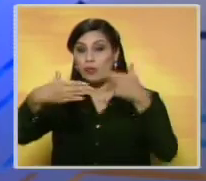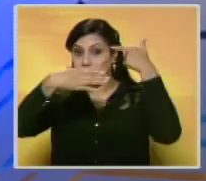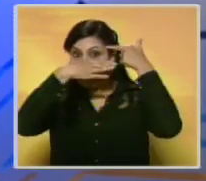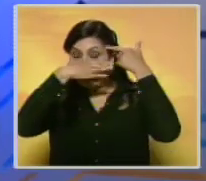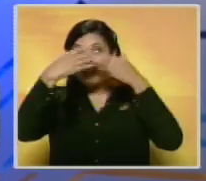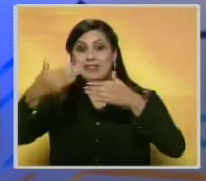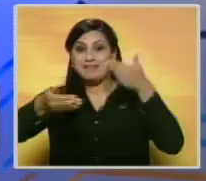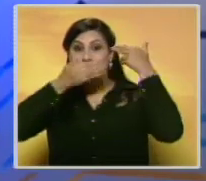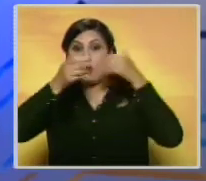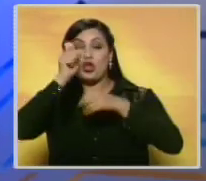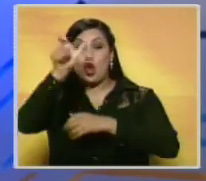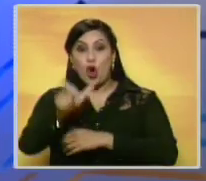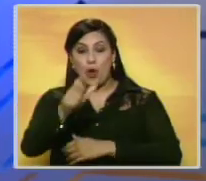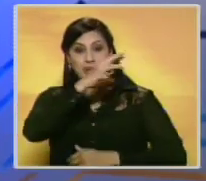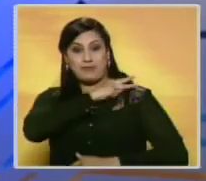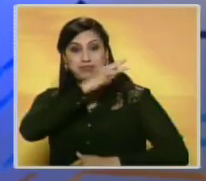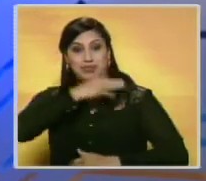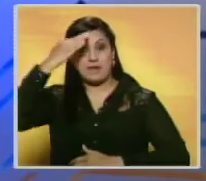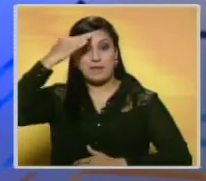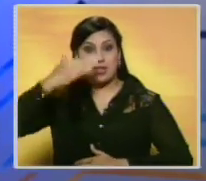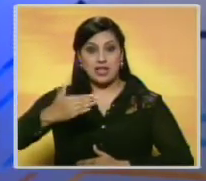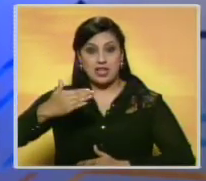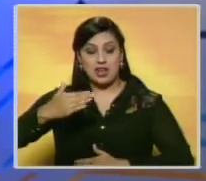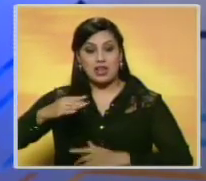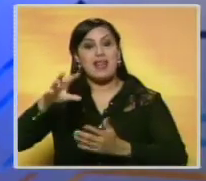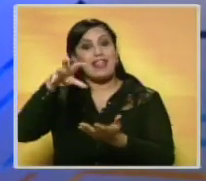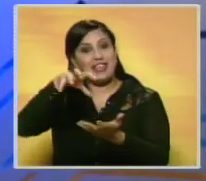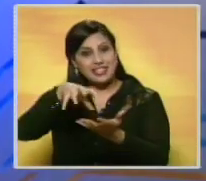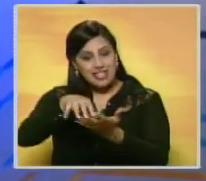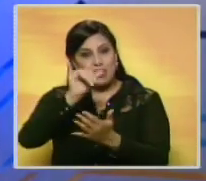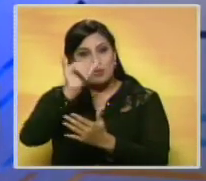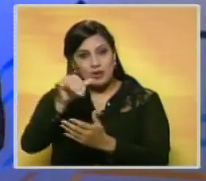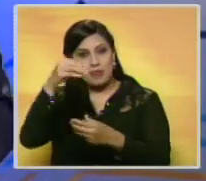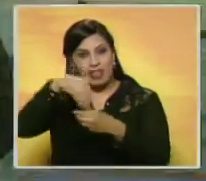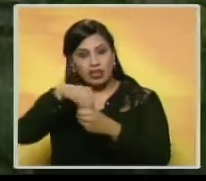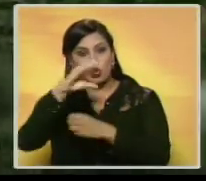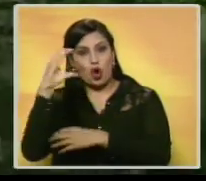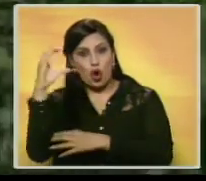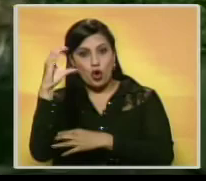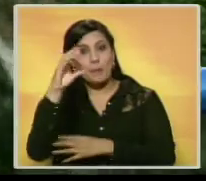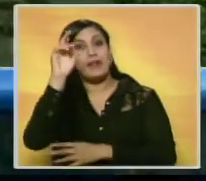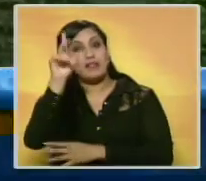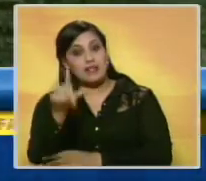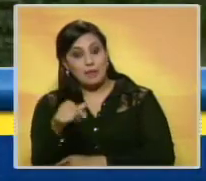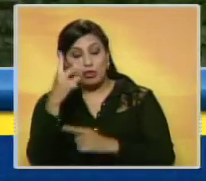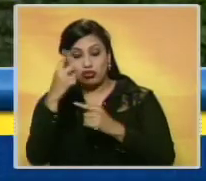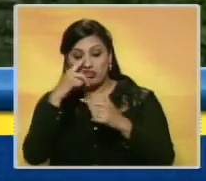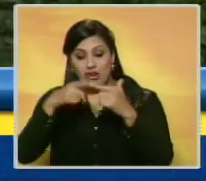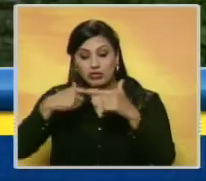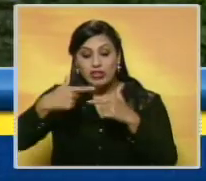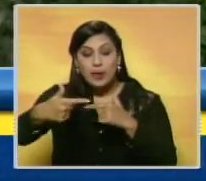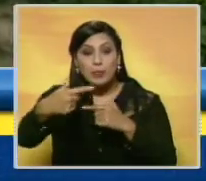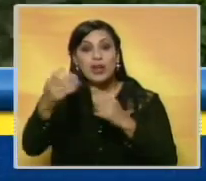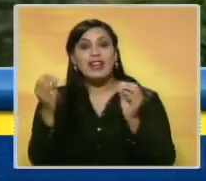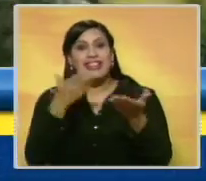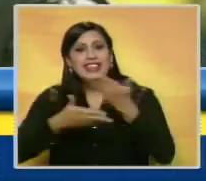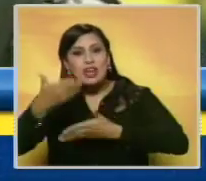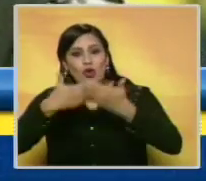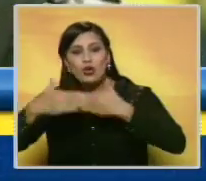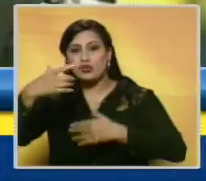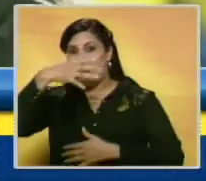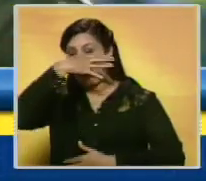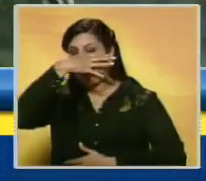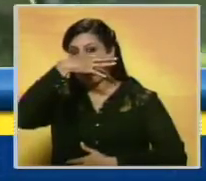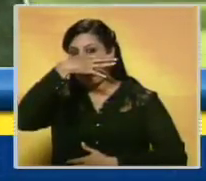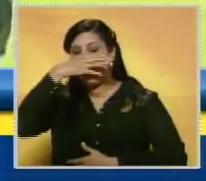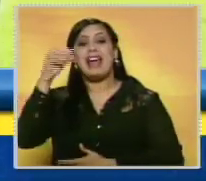secuestraran al general del ejército Rubén Alzate en el Estado de Chocó. Dos años después que iniciaran las negociaciones con las FARC en La